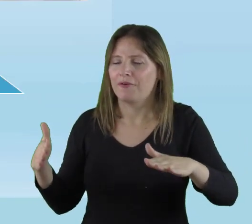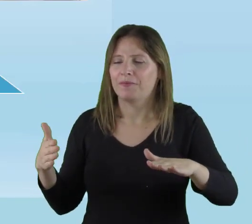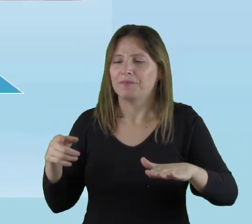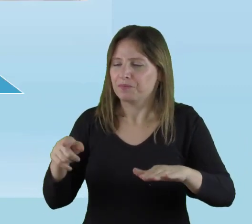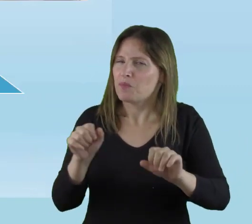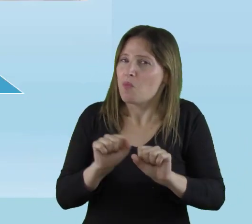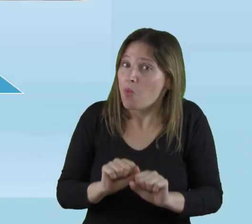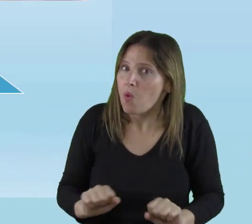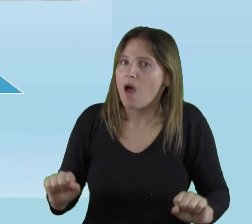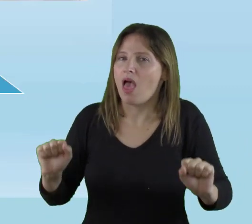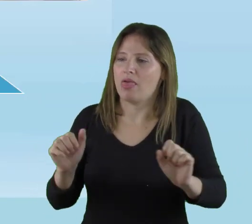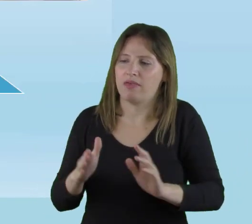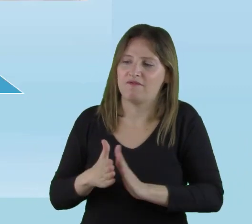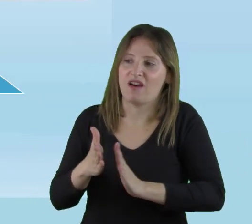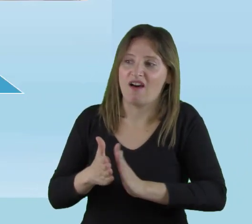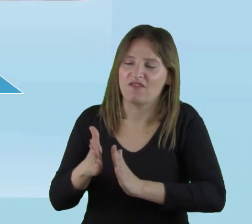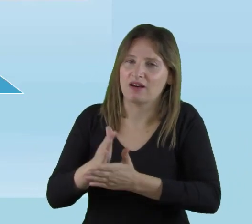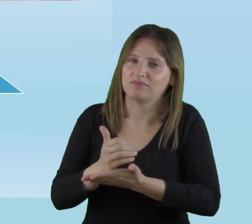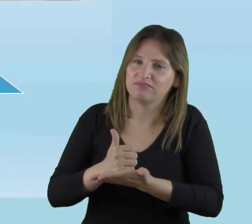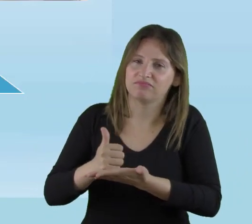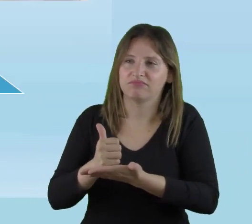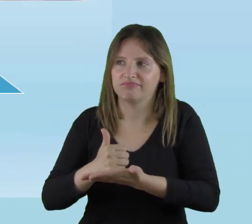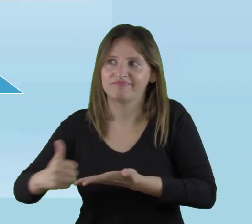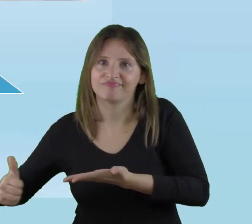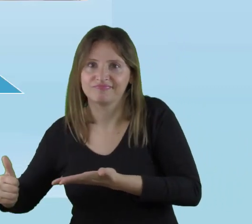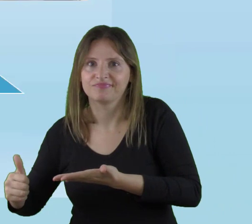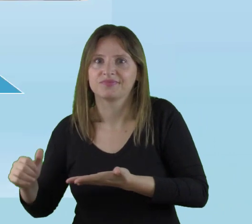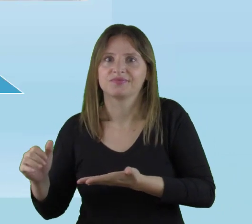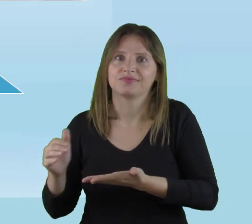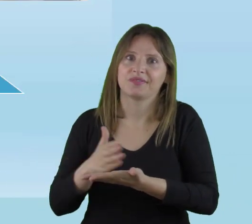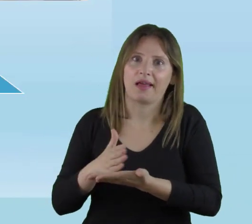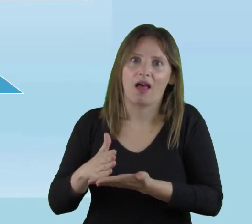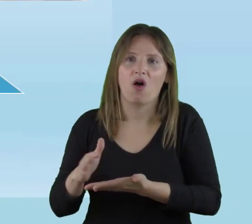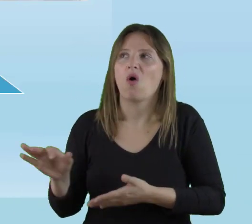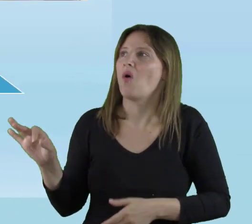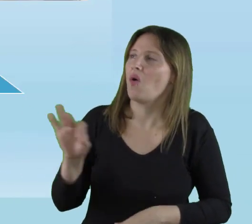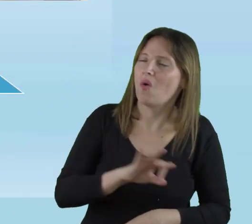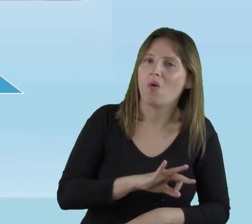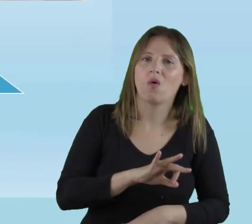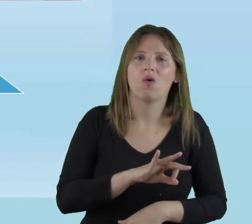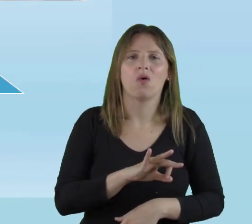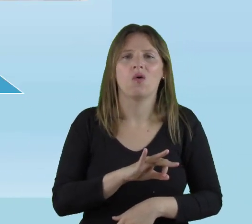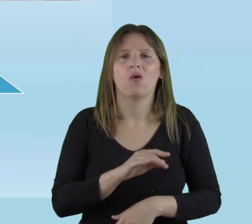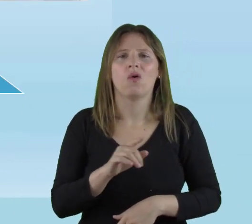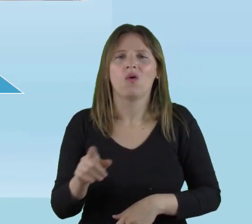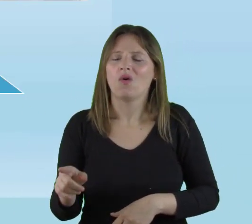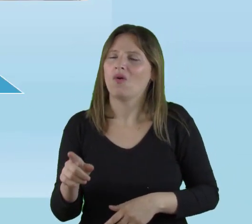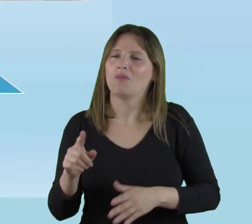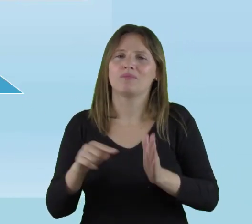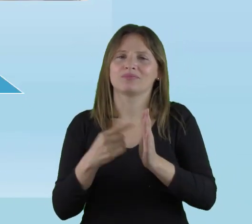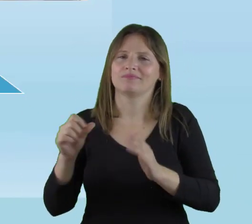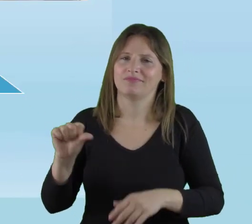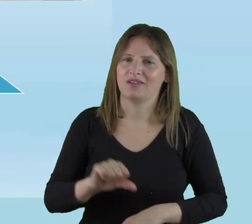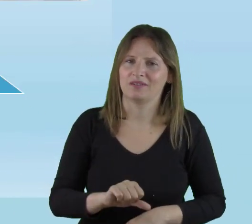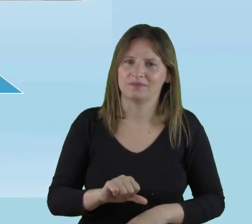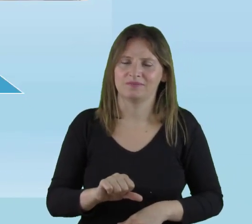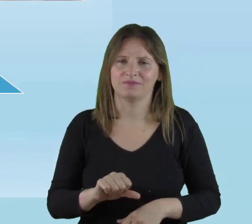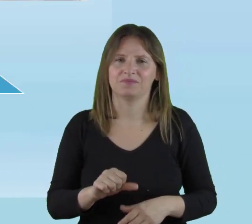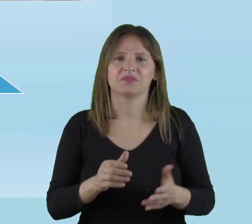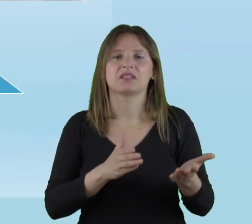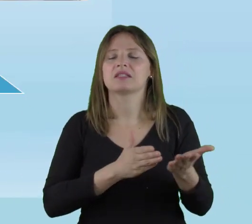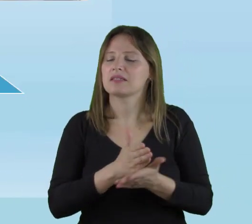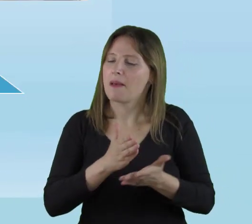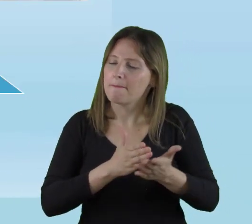que pueden estar siendo excluidos o tengan bajos logros.